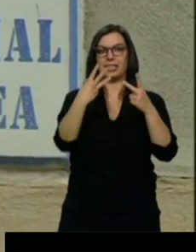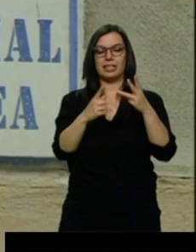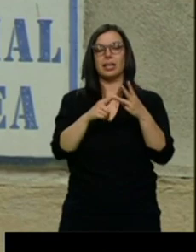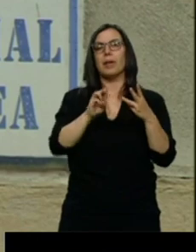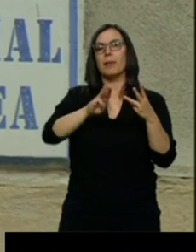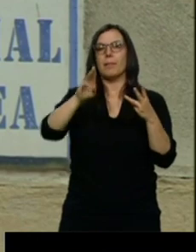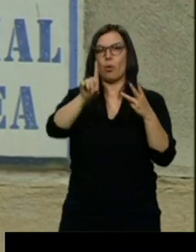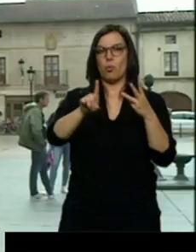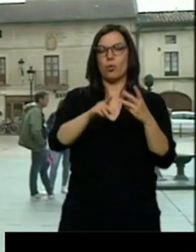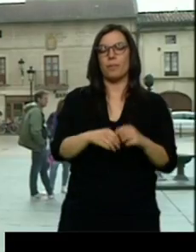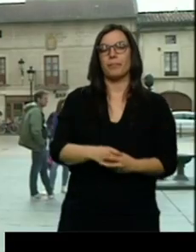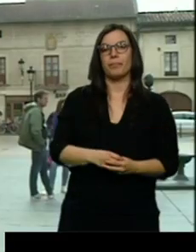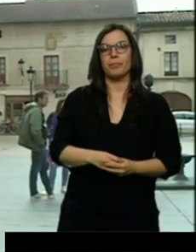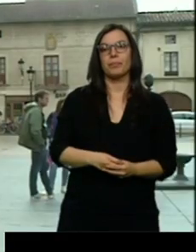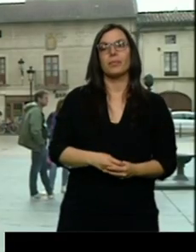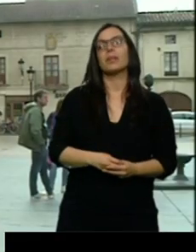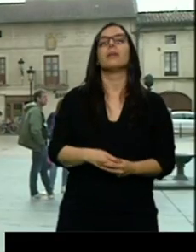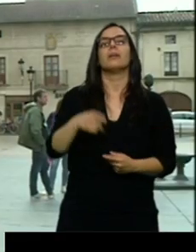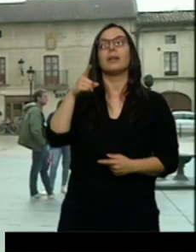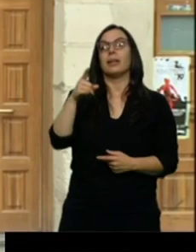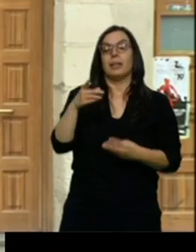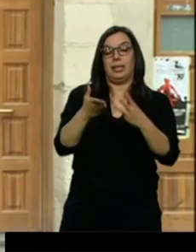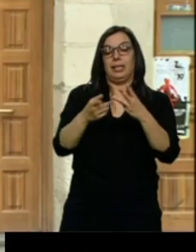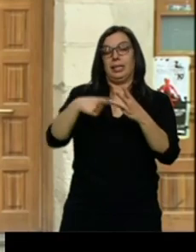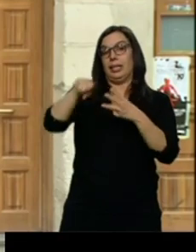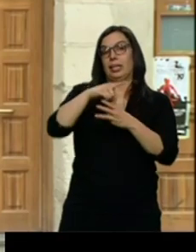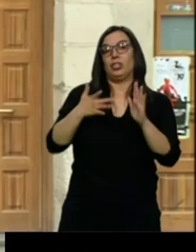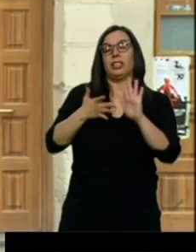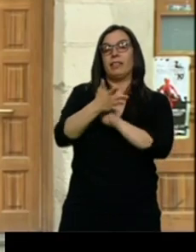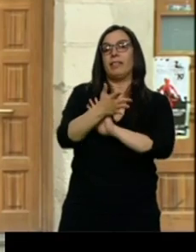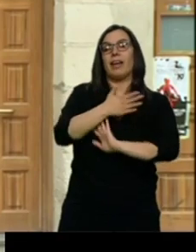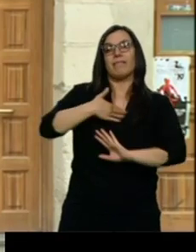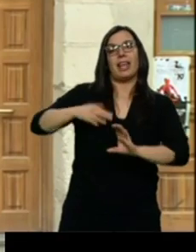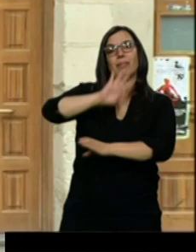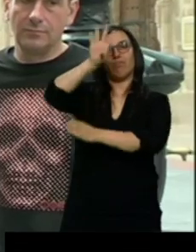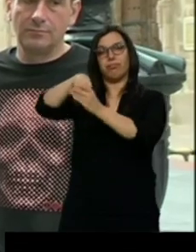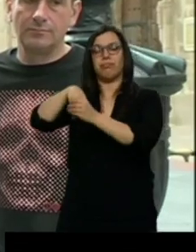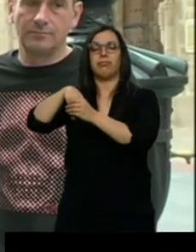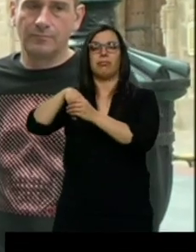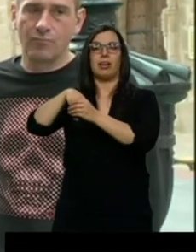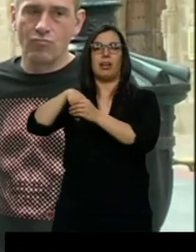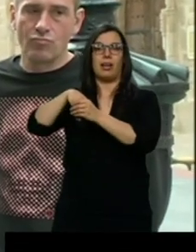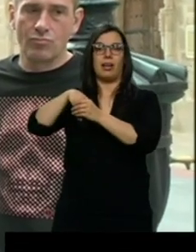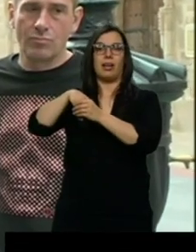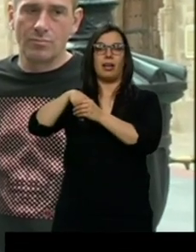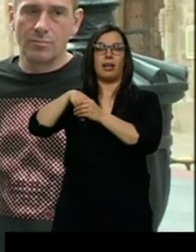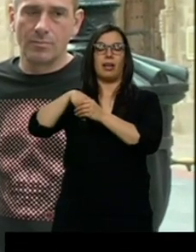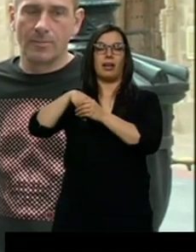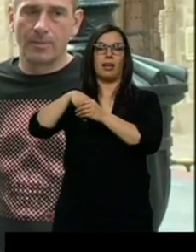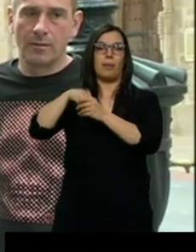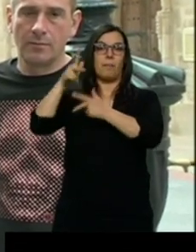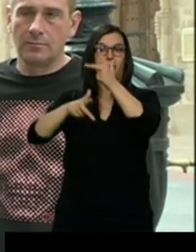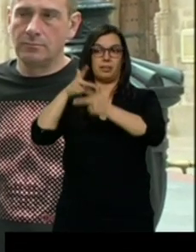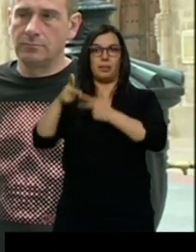En todo el enclave ganan las fuerzas partidarias a la anexión a Álava. Hablando con la gente es lo que desea y es lo que quiere. Ese será el principal objetivo que se marca la